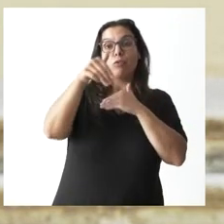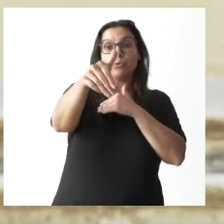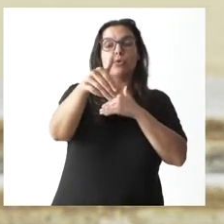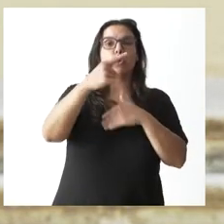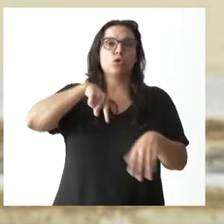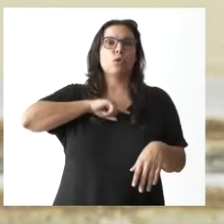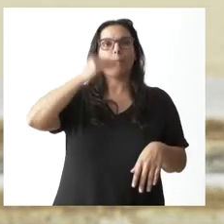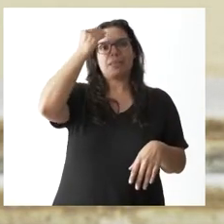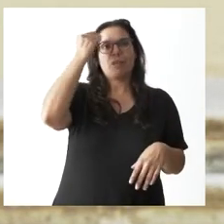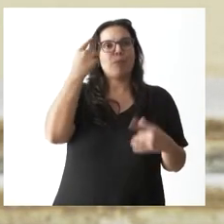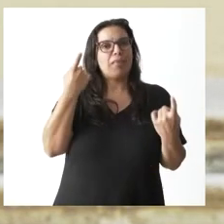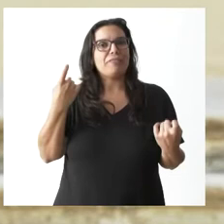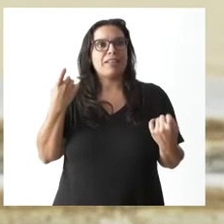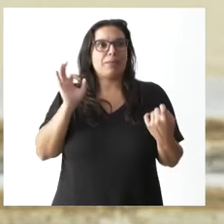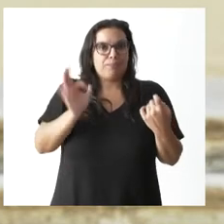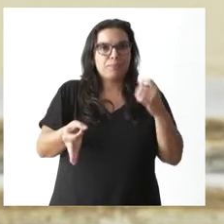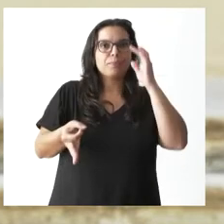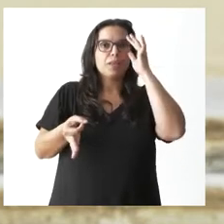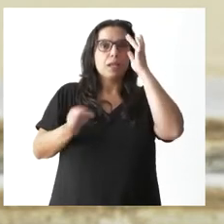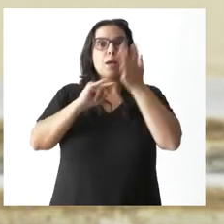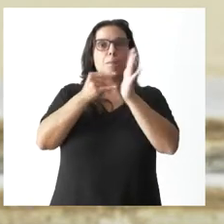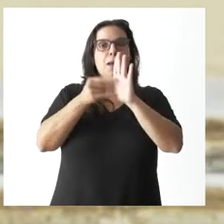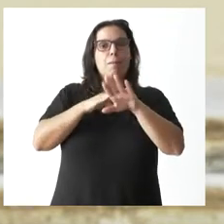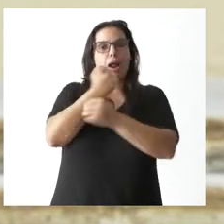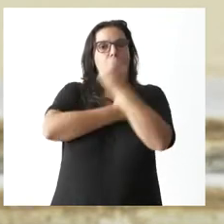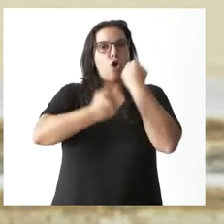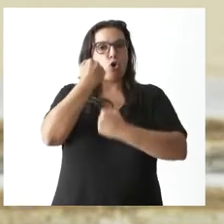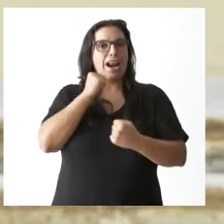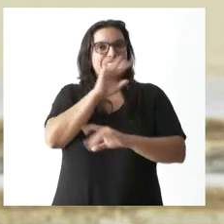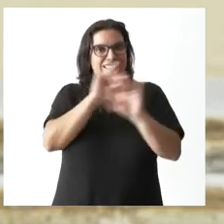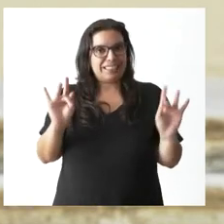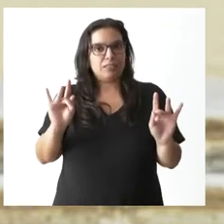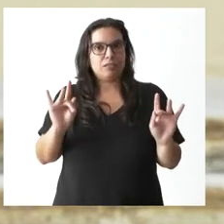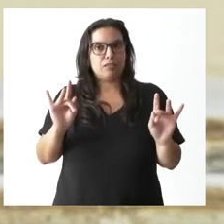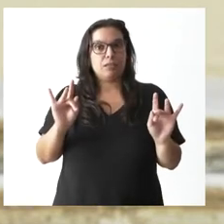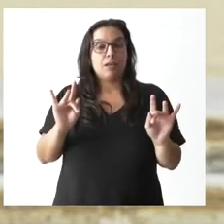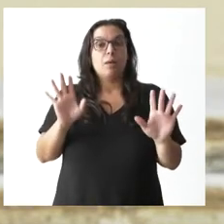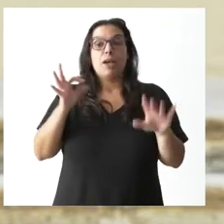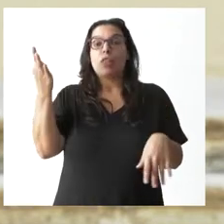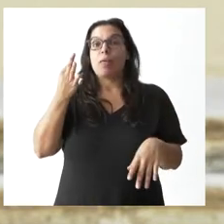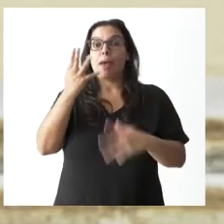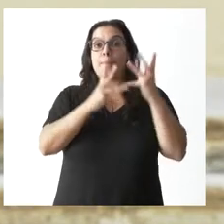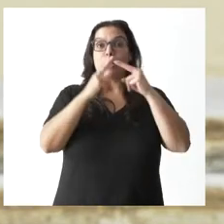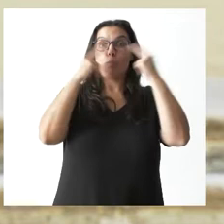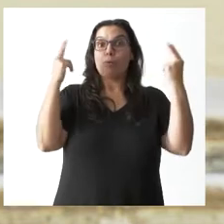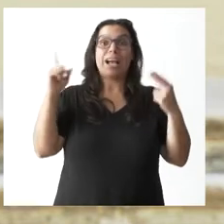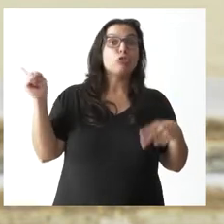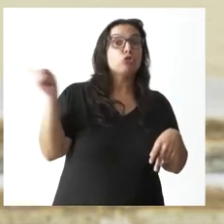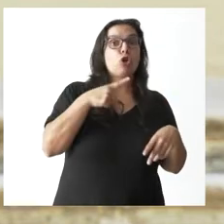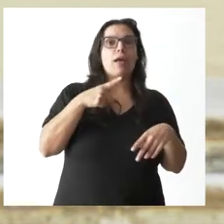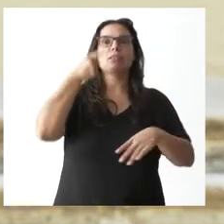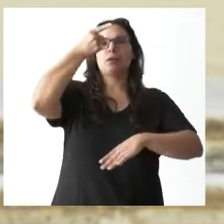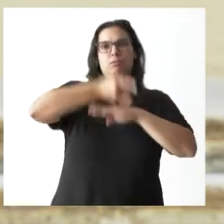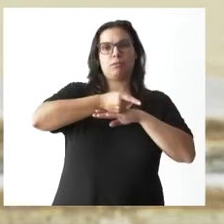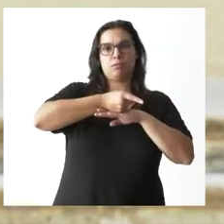sí entendemos que tiene que haber un plan de ahorro energético obligatorio para las administraciones públicas, protegiendo